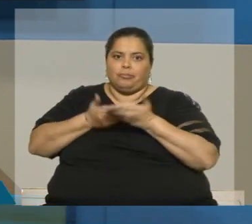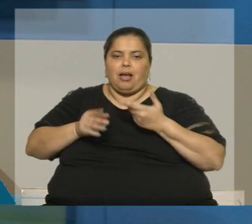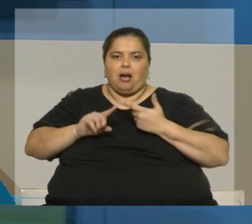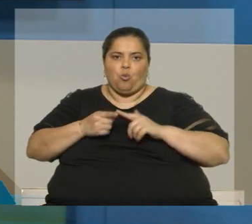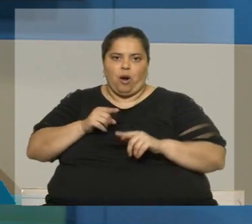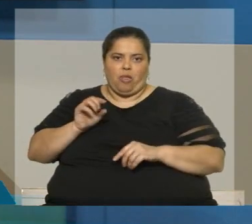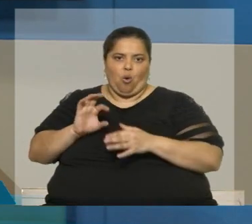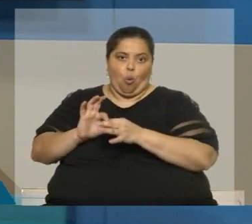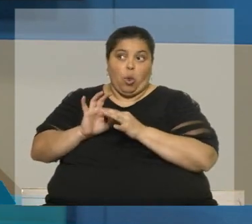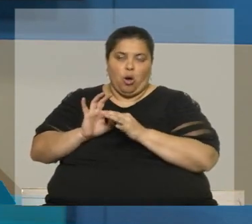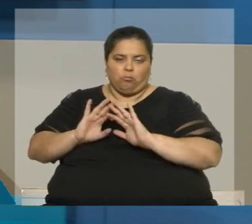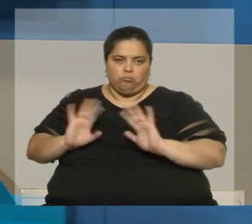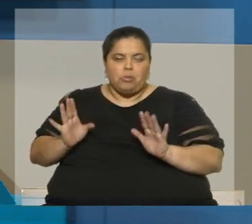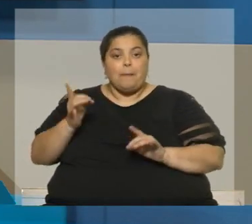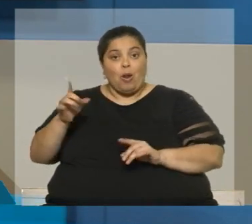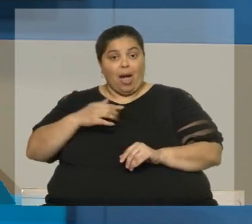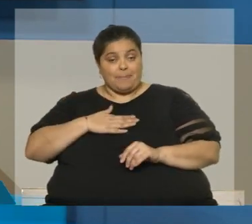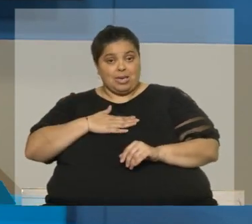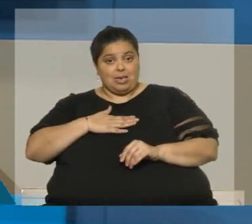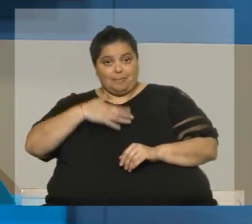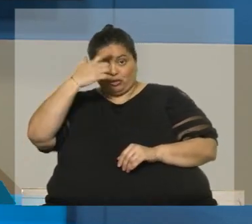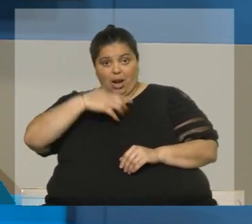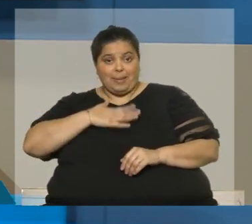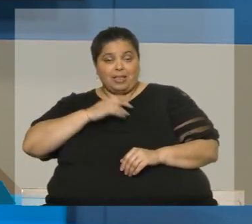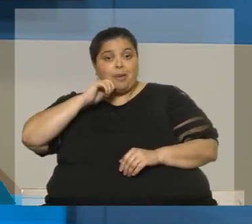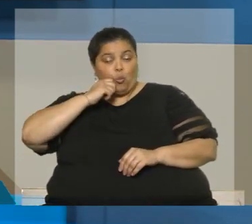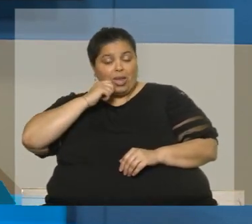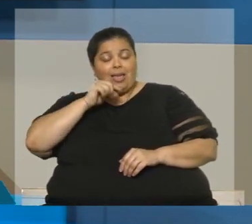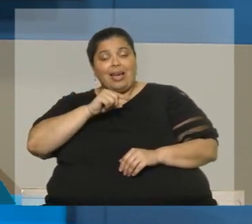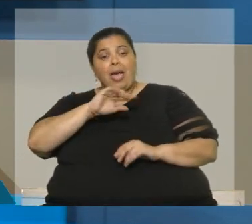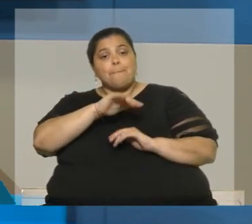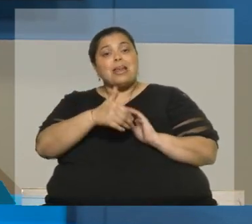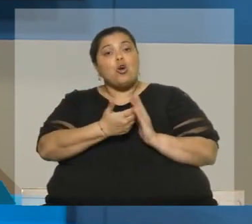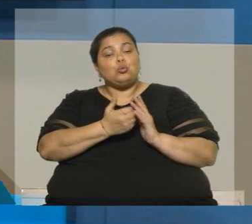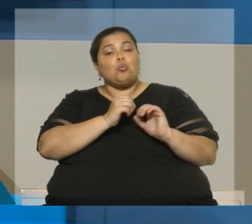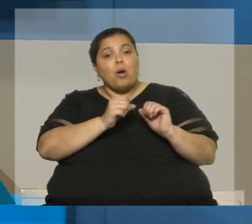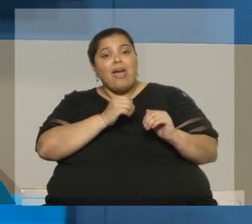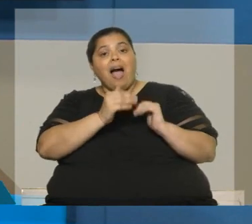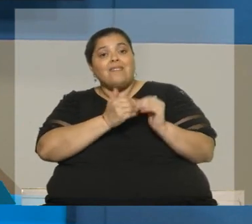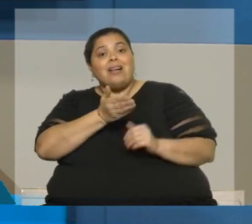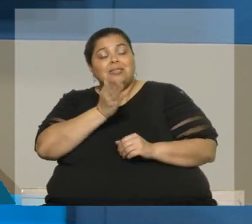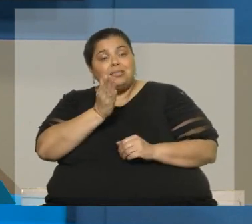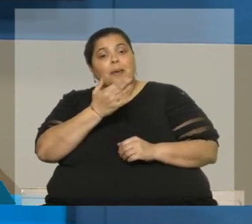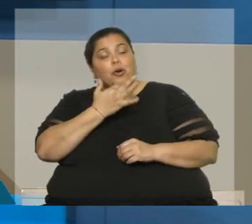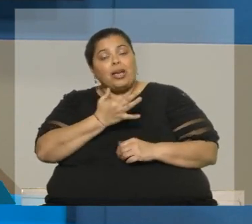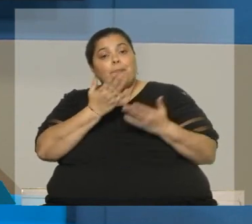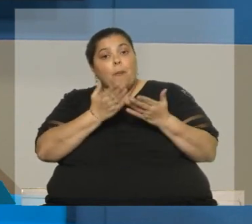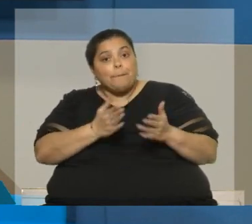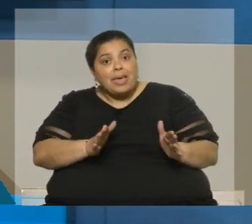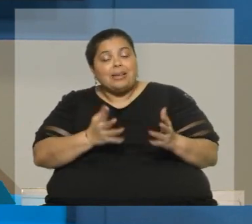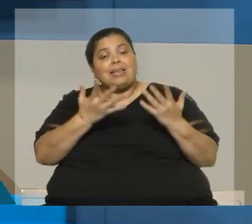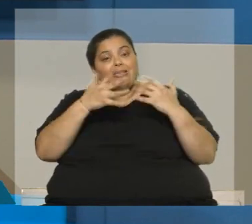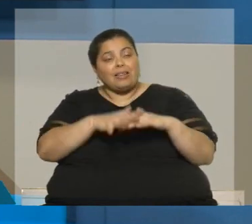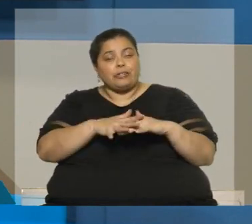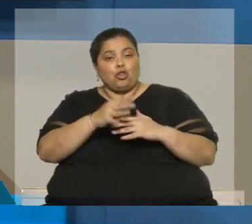económicos, sino los políticos. Bueno, a mí personalmente me gustaría que el Mercosur avanzase en esa dirección. Es decir, de iniciar los procesos de integración